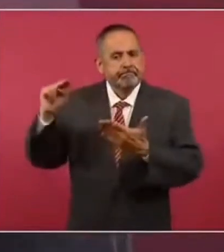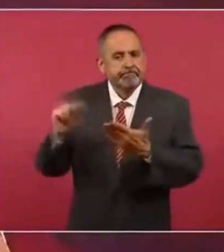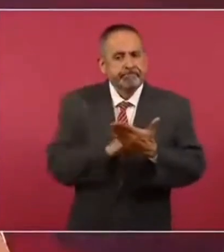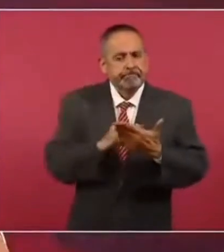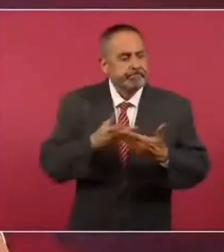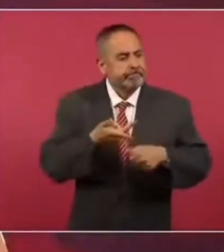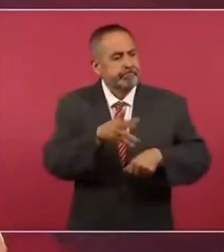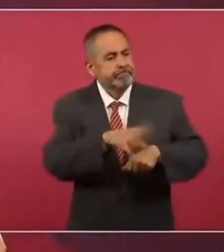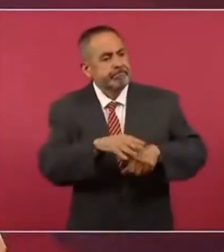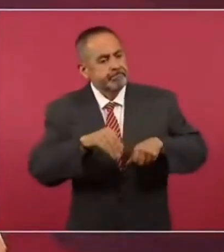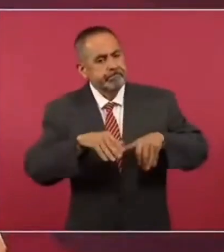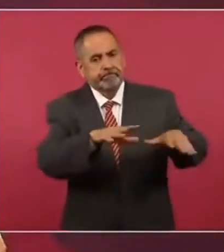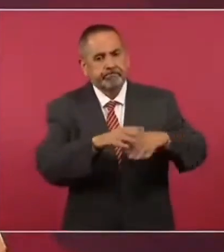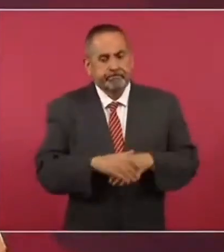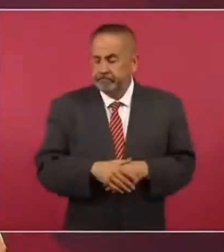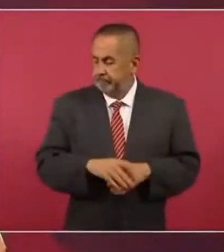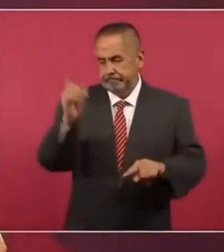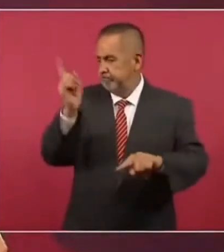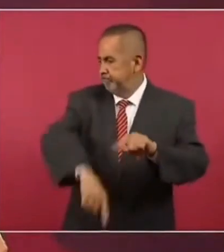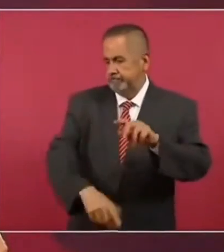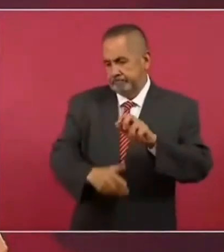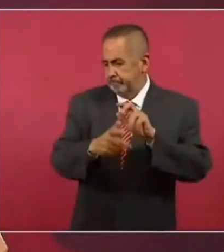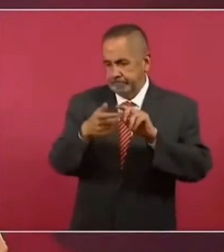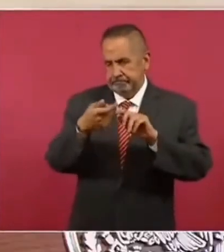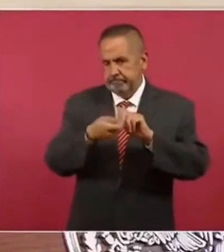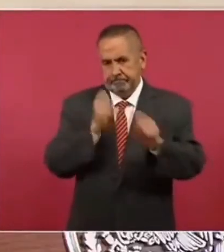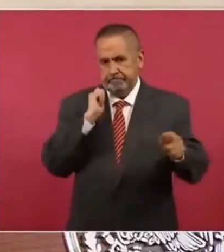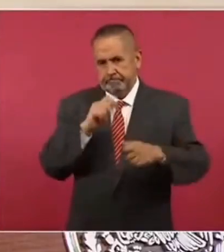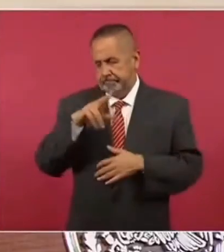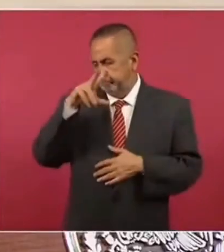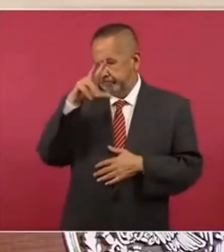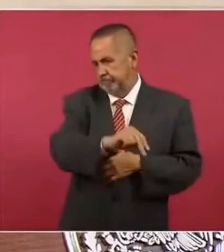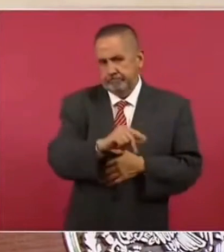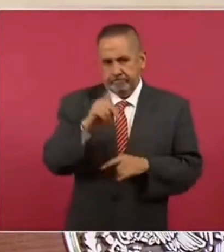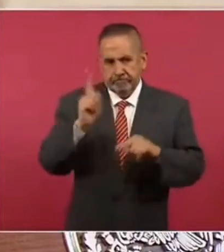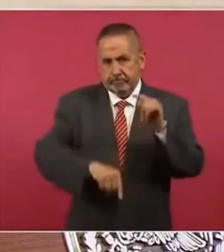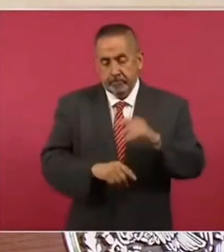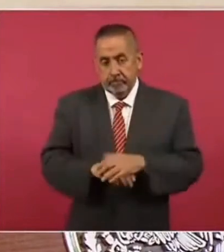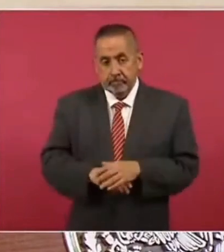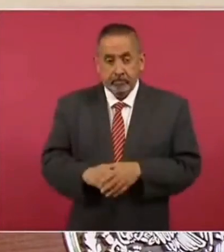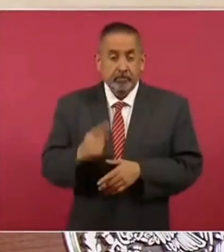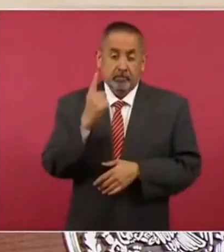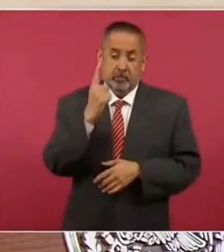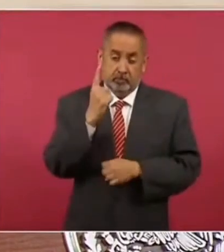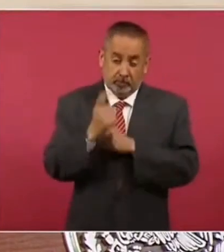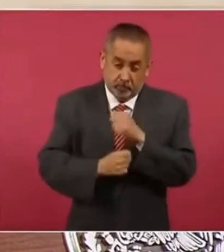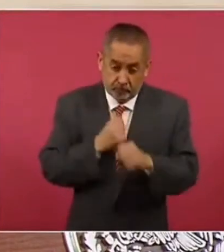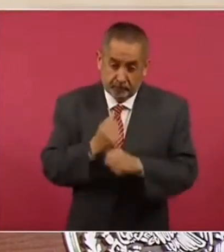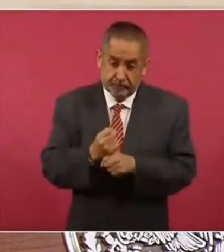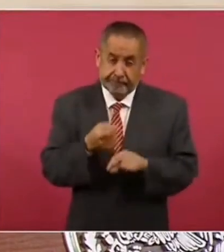Y va para atrás. Me llevó un año